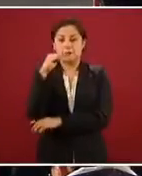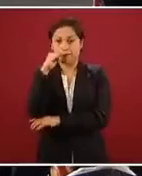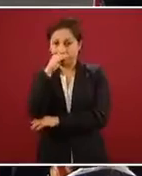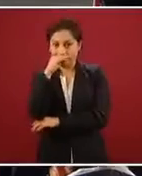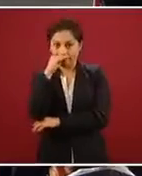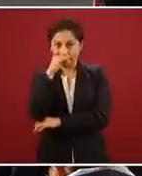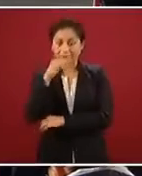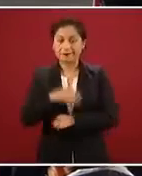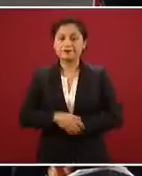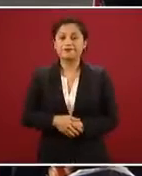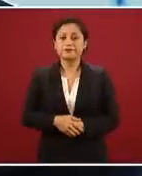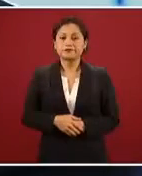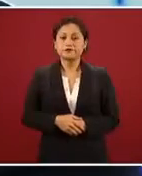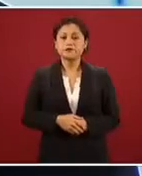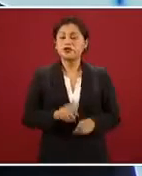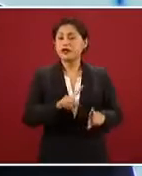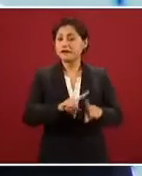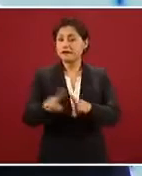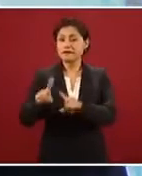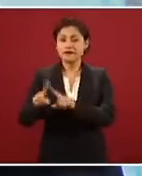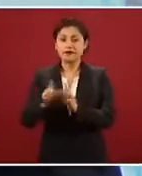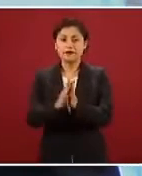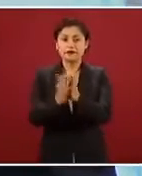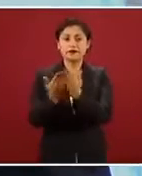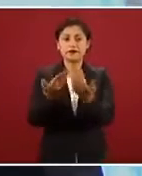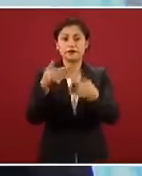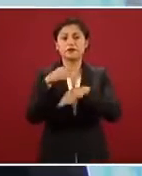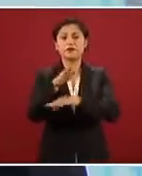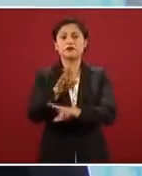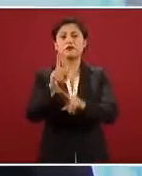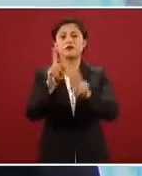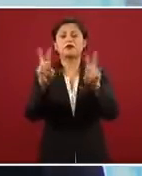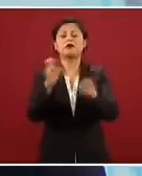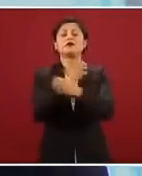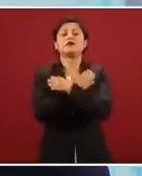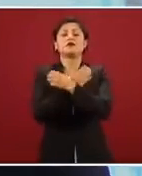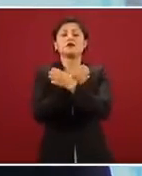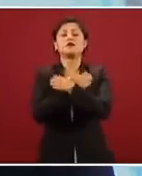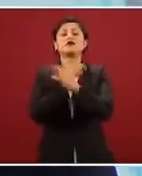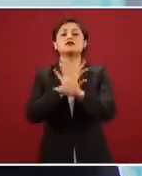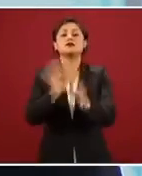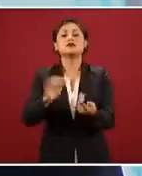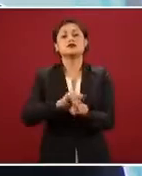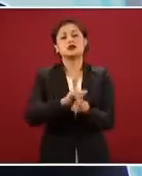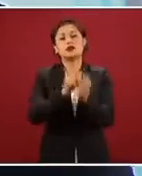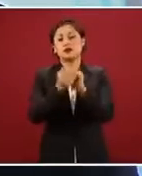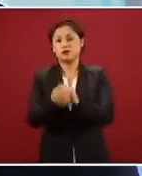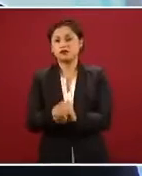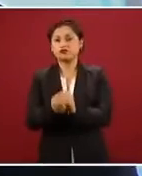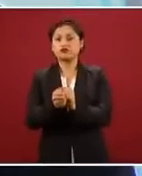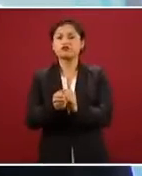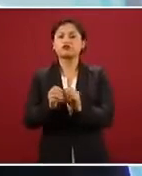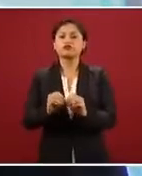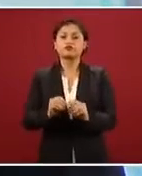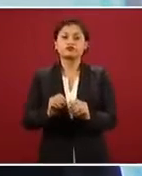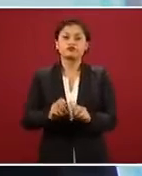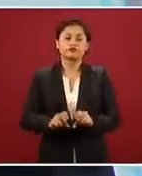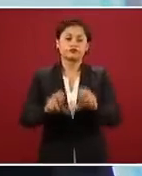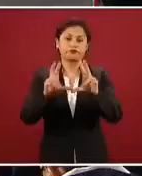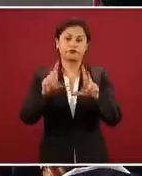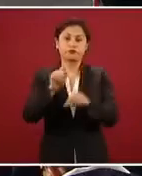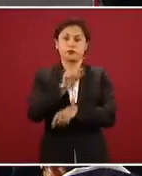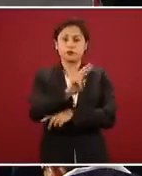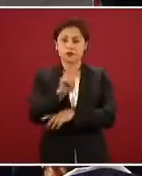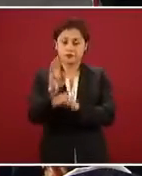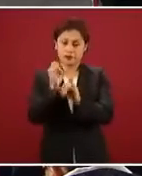los materiales educativos de educación básica están ya digitalizados. Y son accesibles mediante una